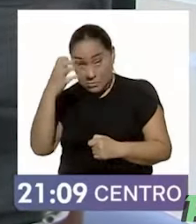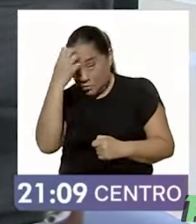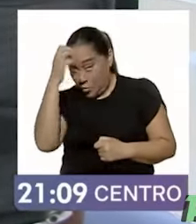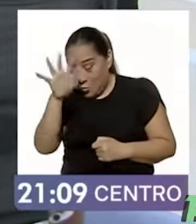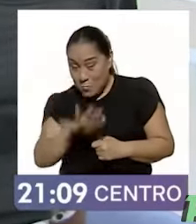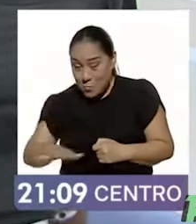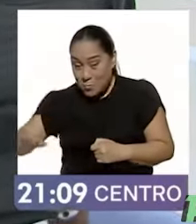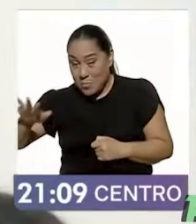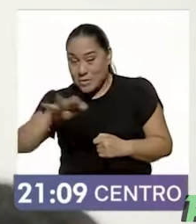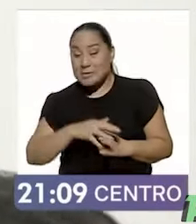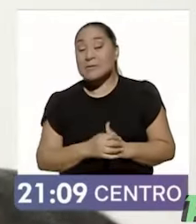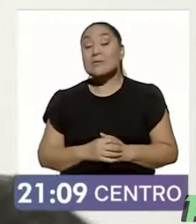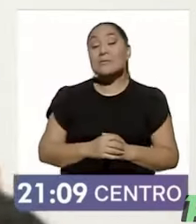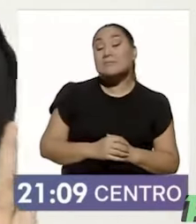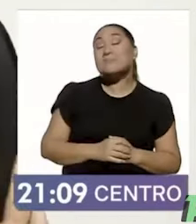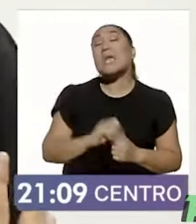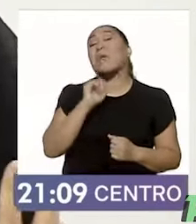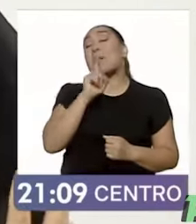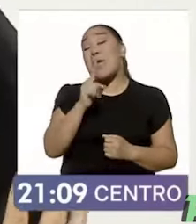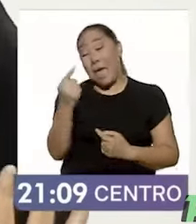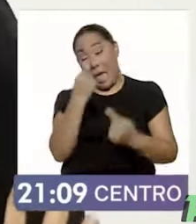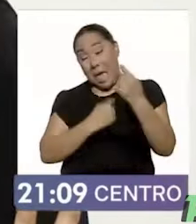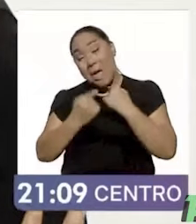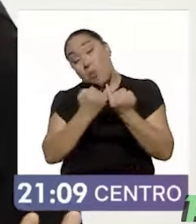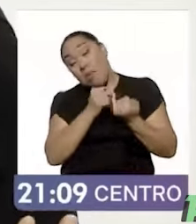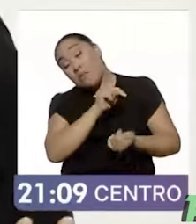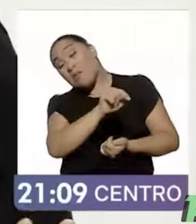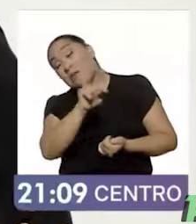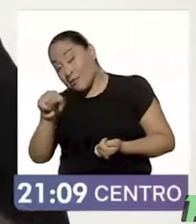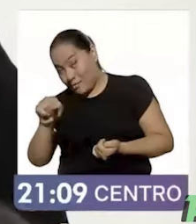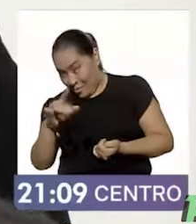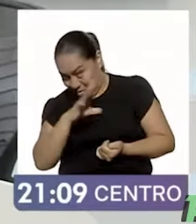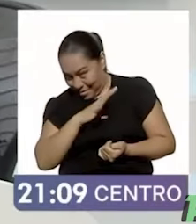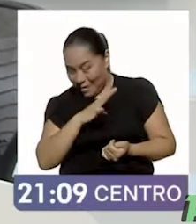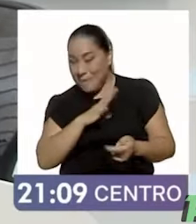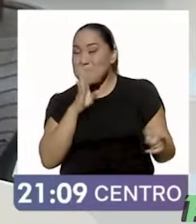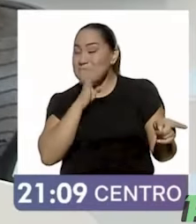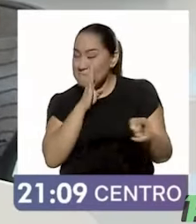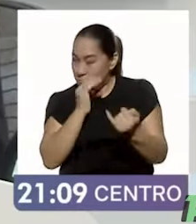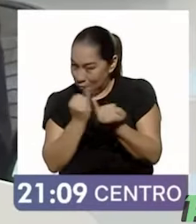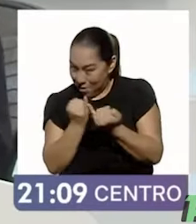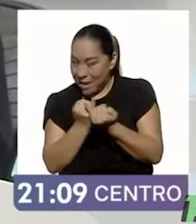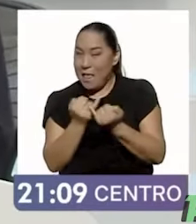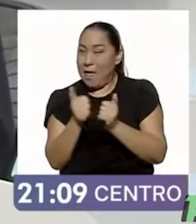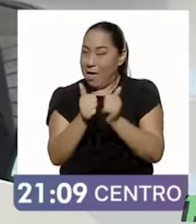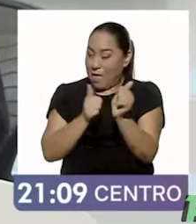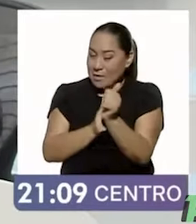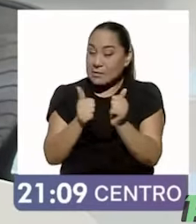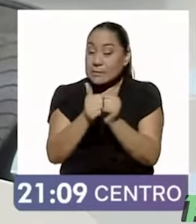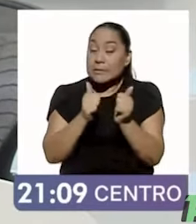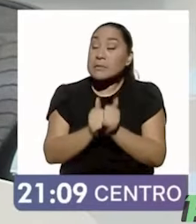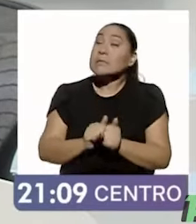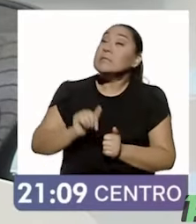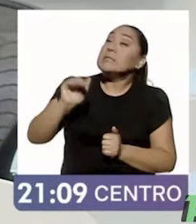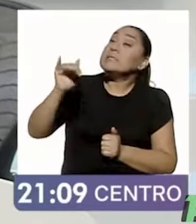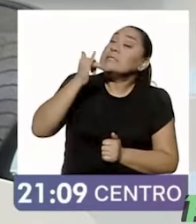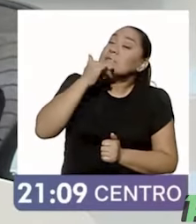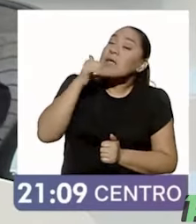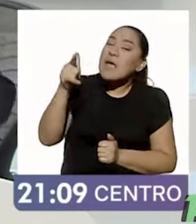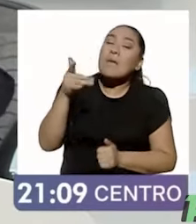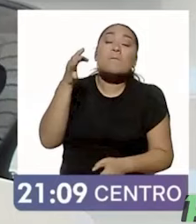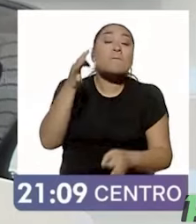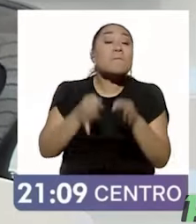Tiene mucha cola que les pisen a ustedes. los he visto. Magistrada, presidenta, tenemos... Ministra, presidenta, tenemos que ir